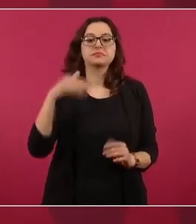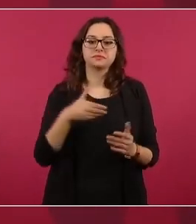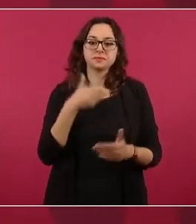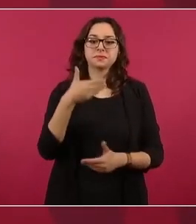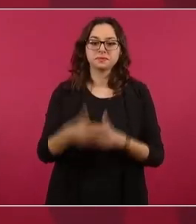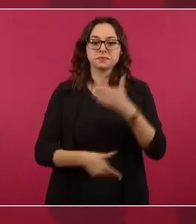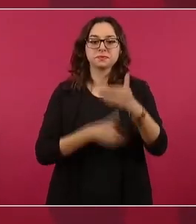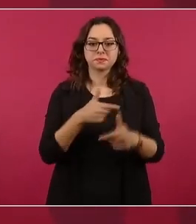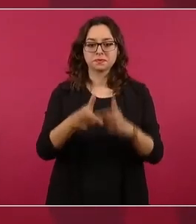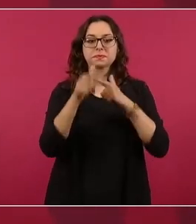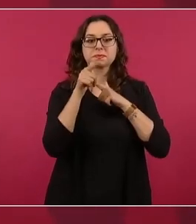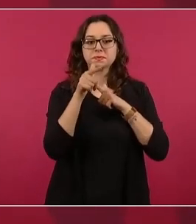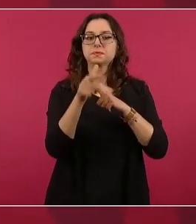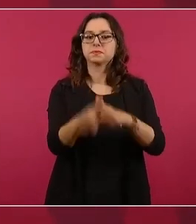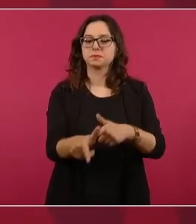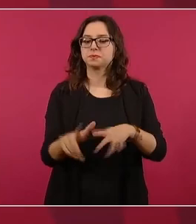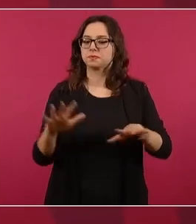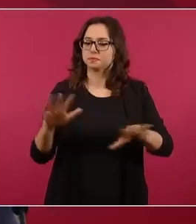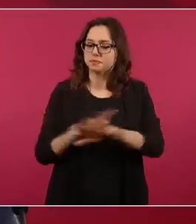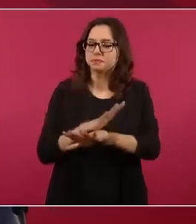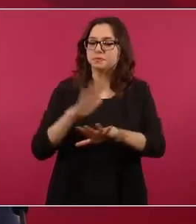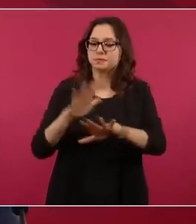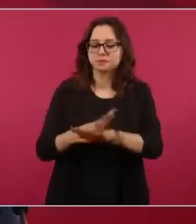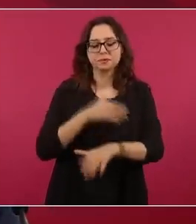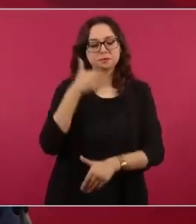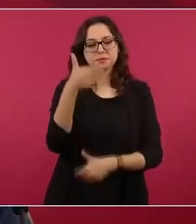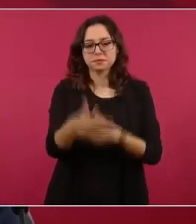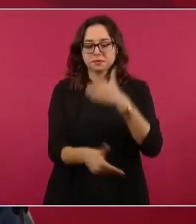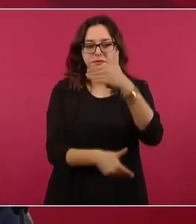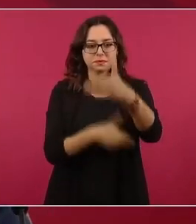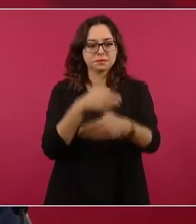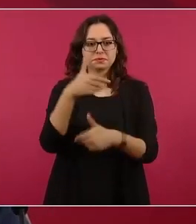hacia adelante.